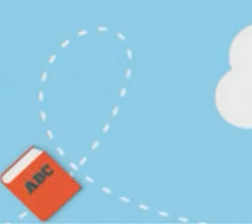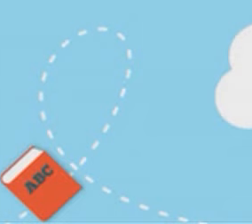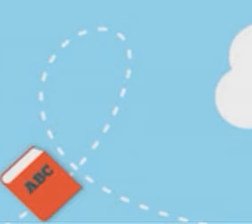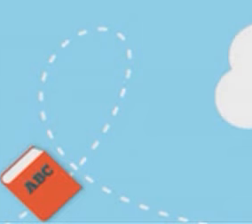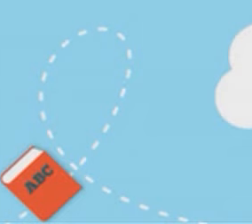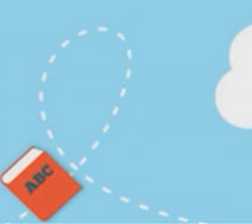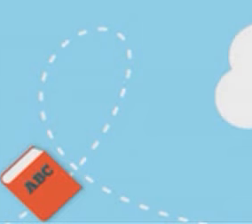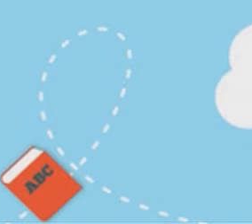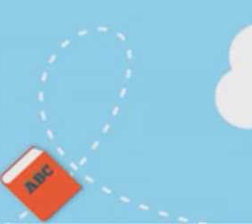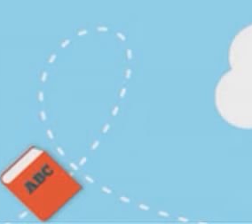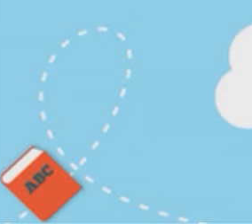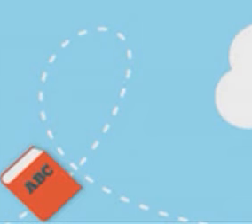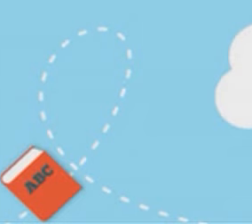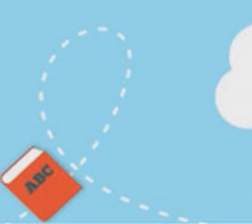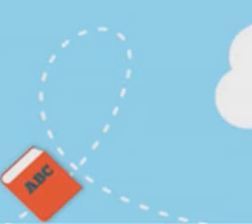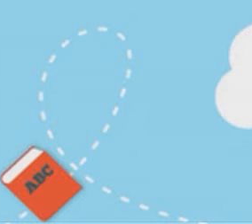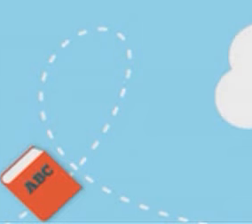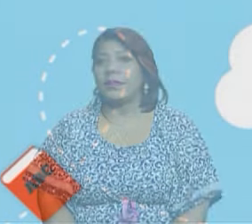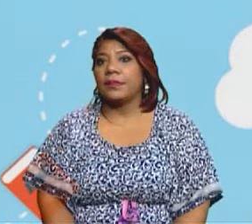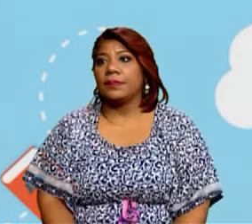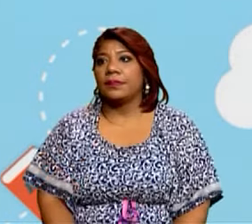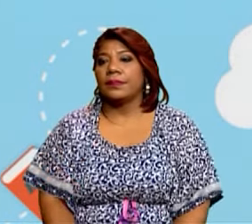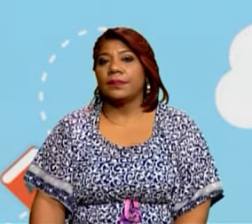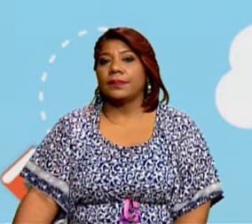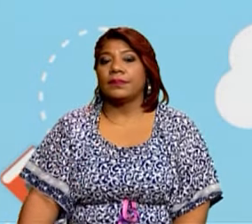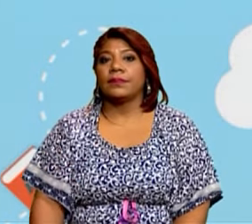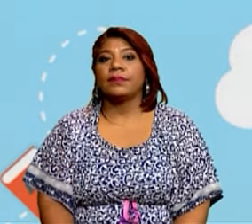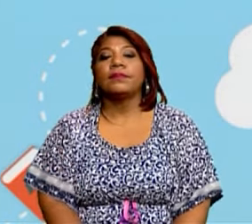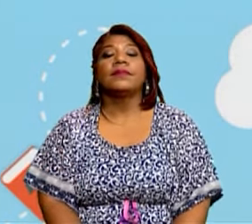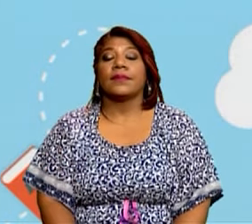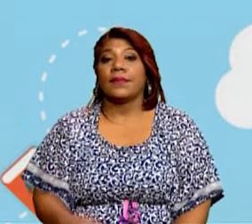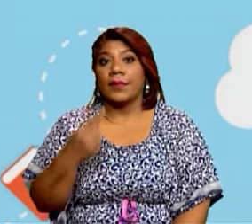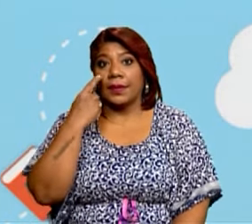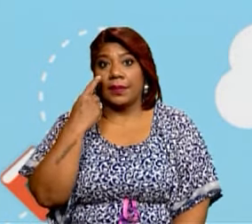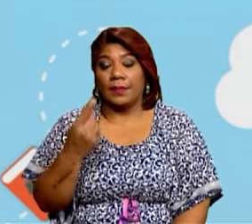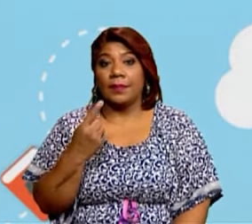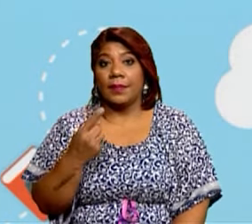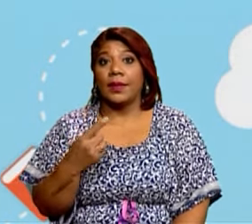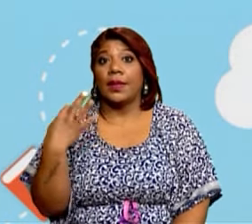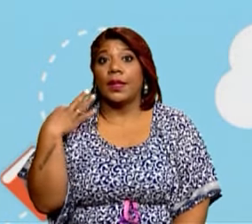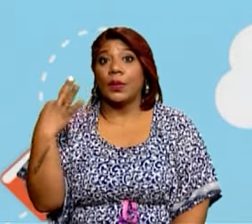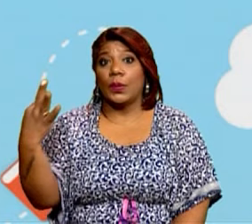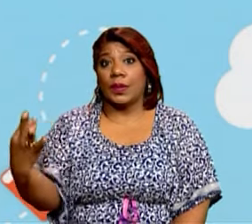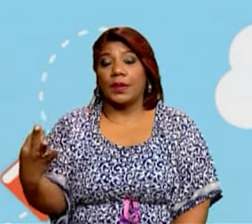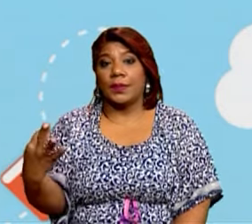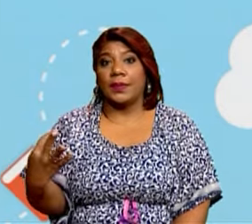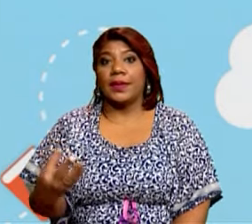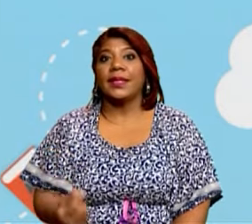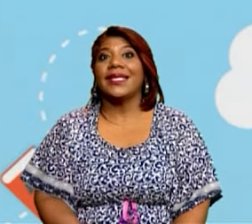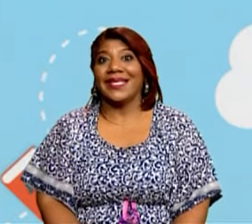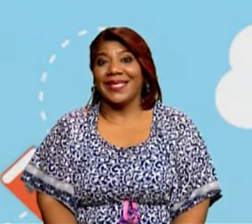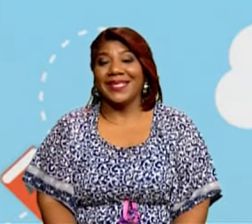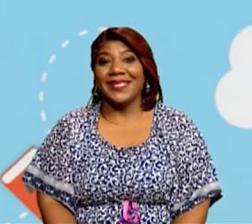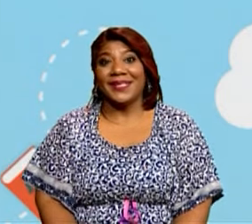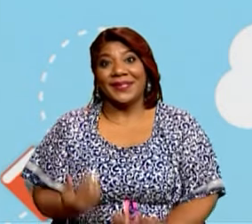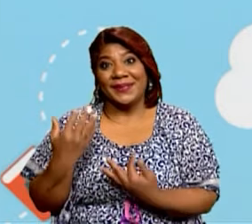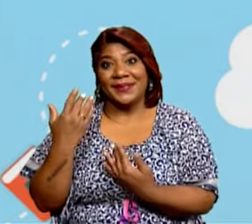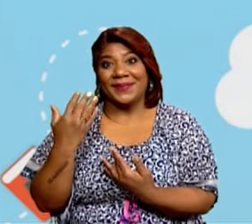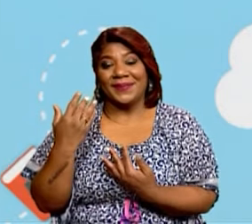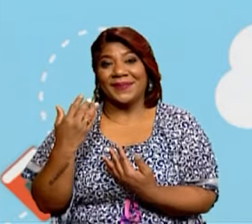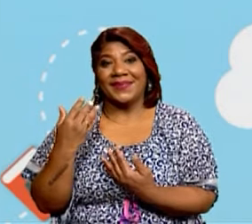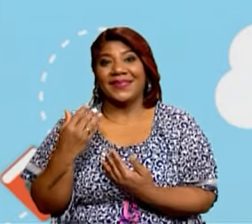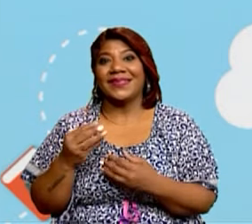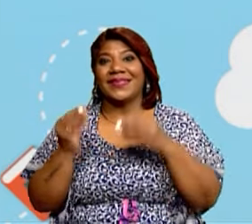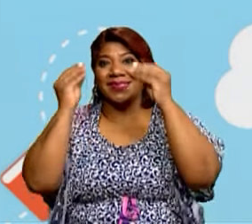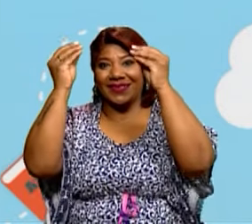También hoy teníamos una invitada. Aquí tenemos una invitada y aquí la vamos a llamar que